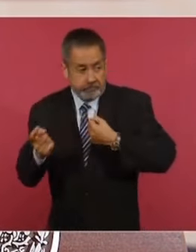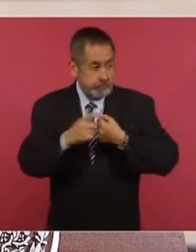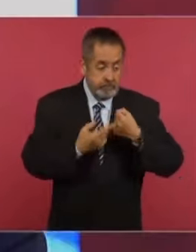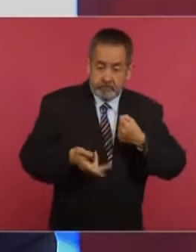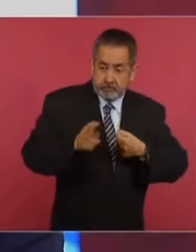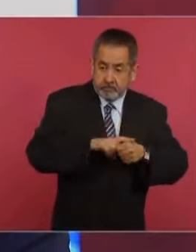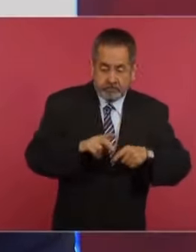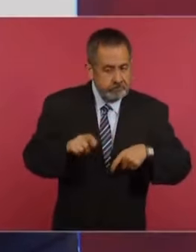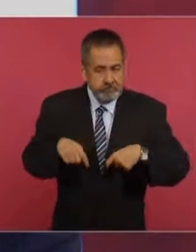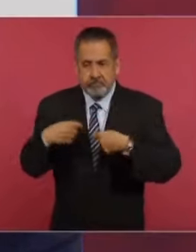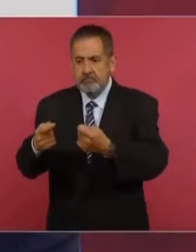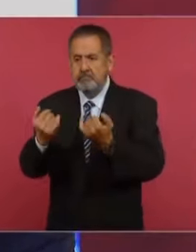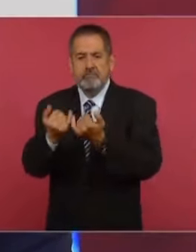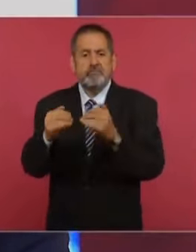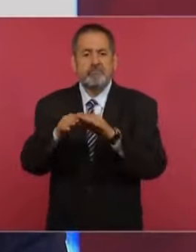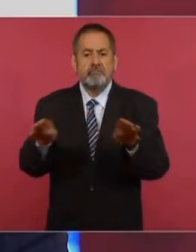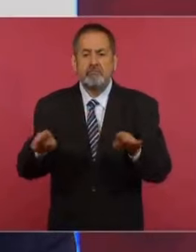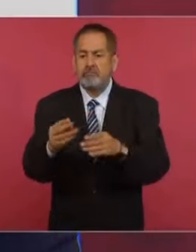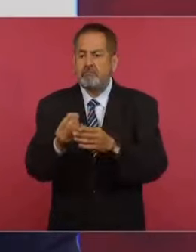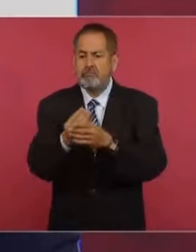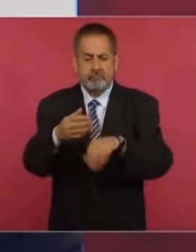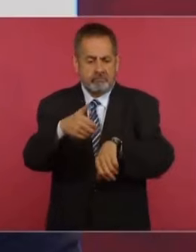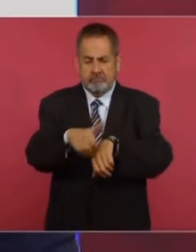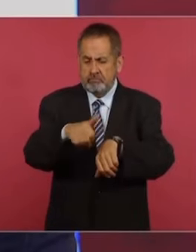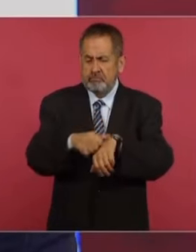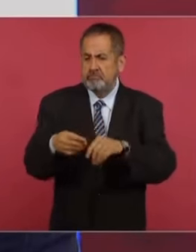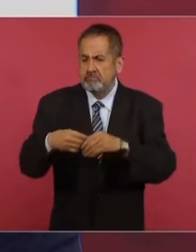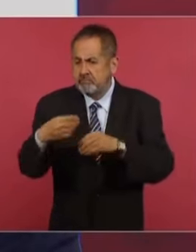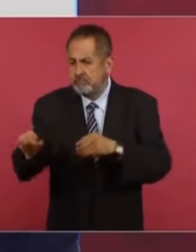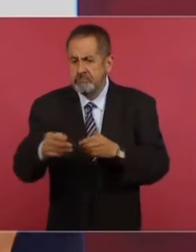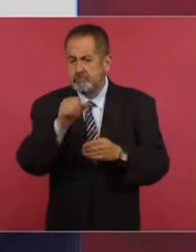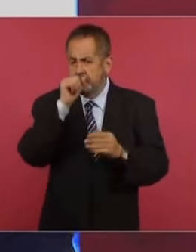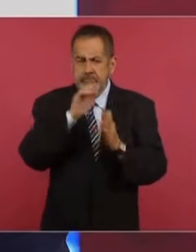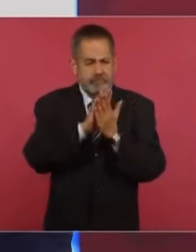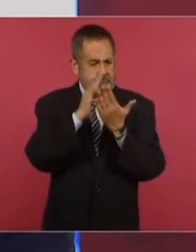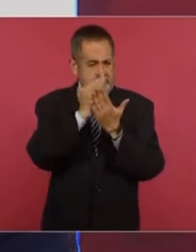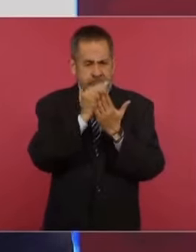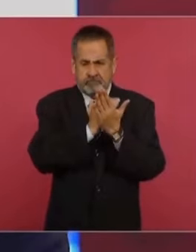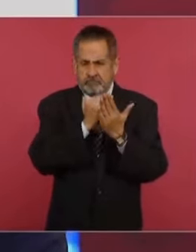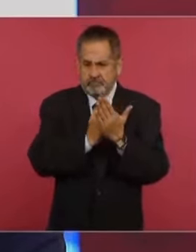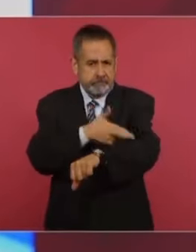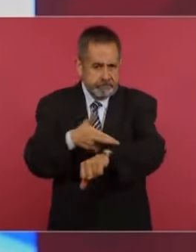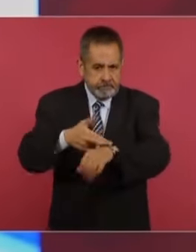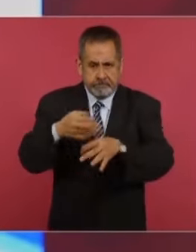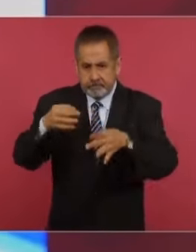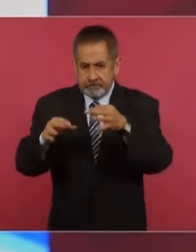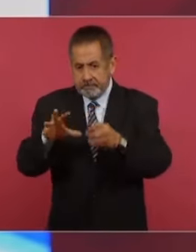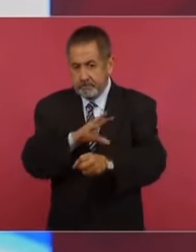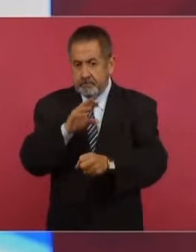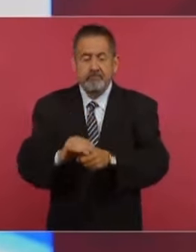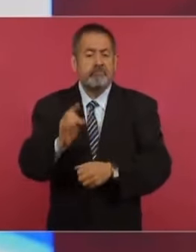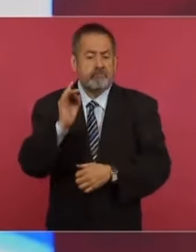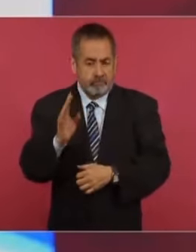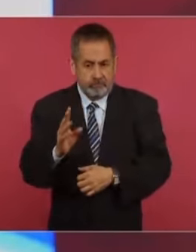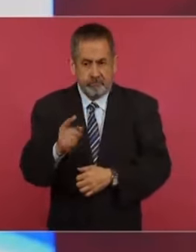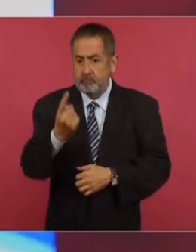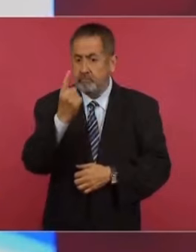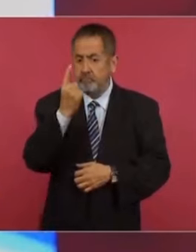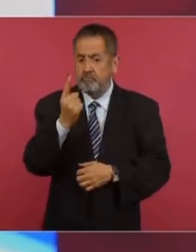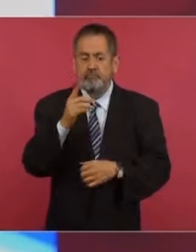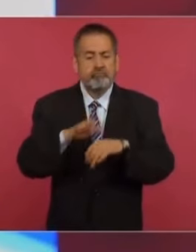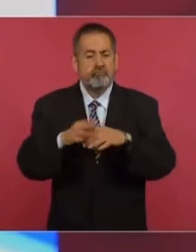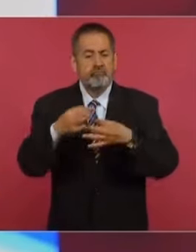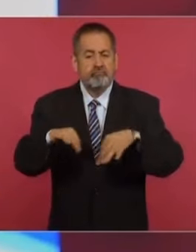los mismos números de claves de medicamentos, el mismo catálogo de atención de padecimientos. Pero lo más importante y el